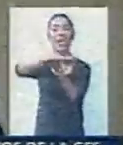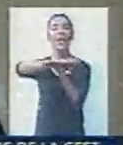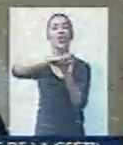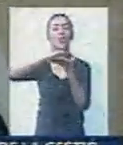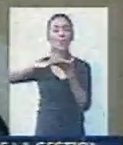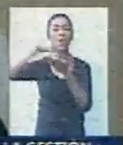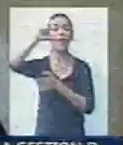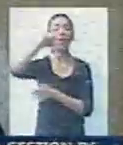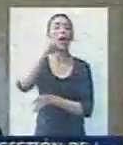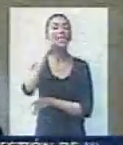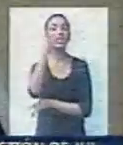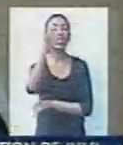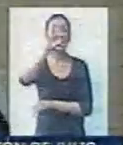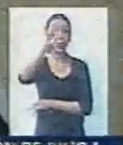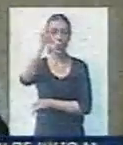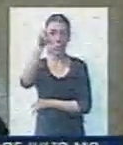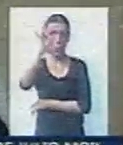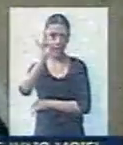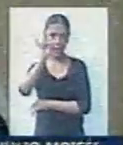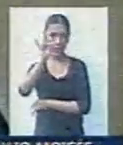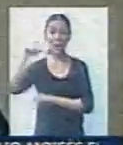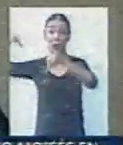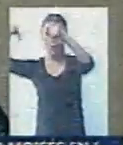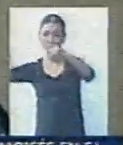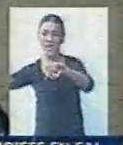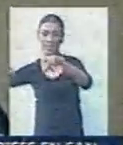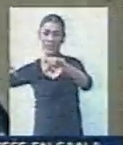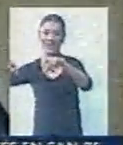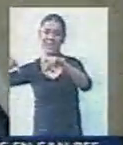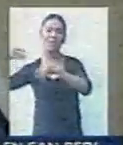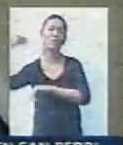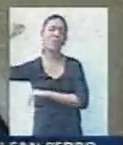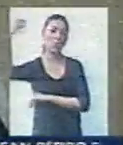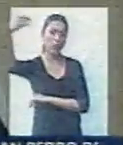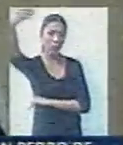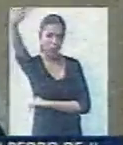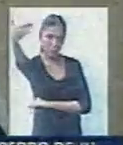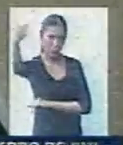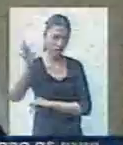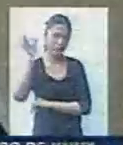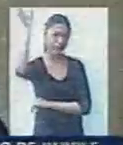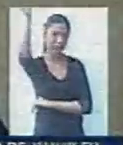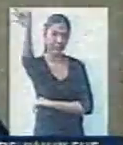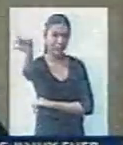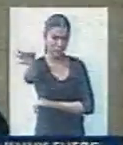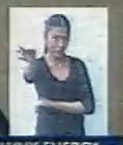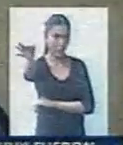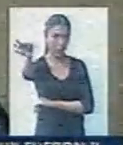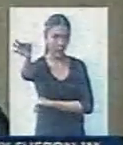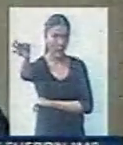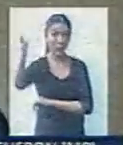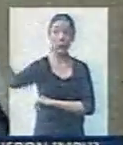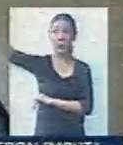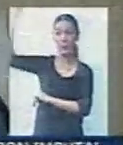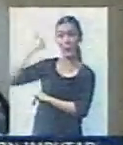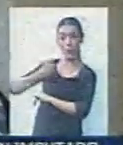es un trámite que está realizándose ante el Gobierno Nacional. Bueno, seguramente cuando haya novedades se va a informar, pero